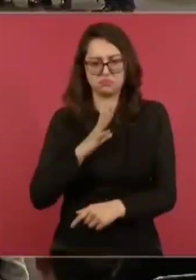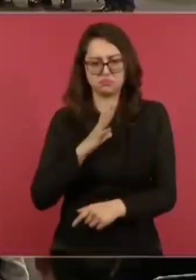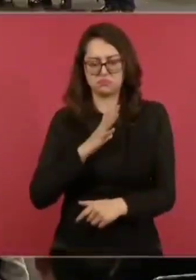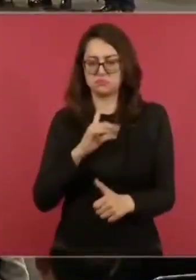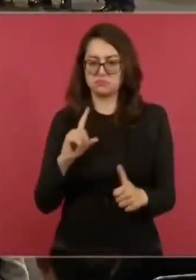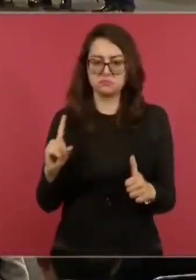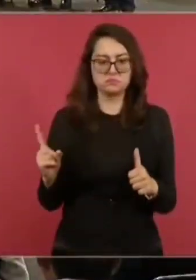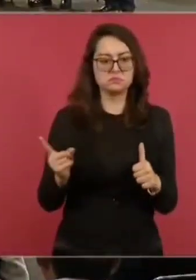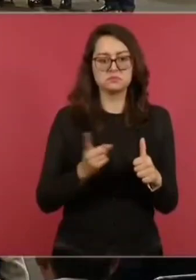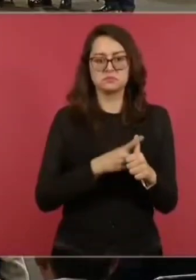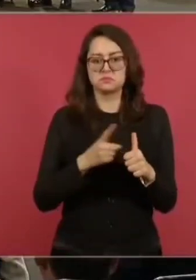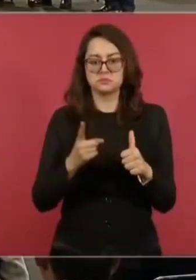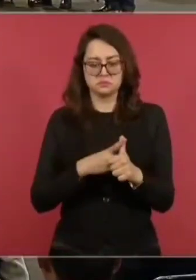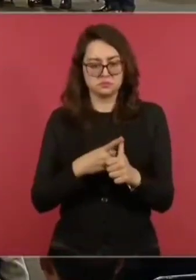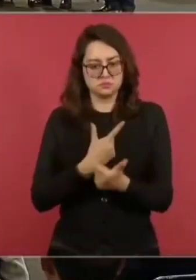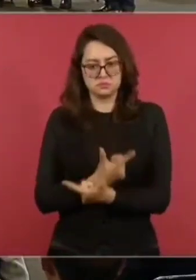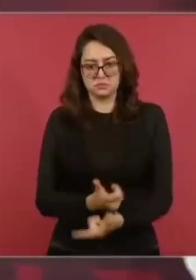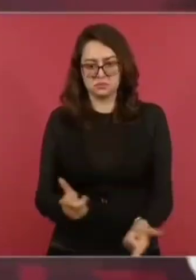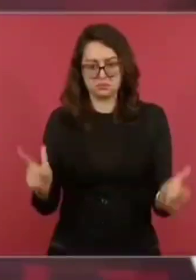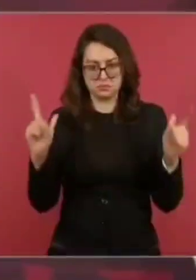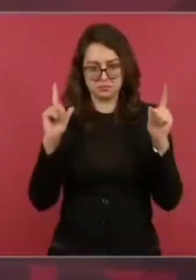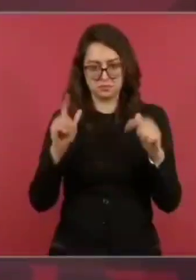encima de todo está eso, la libertad.